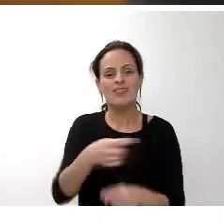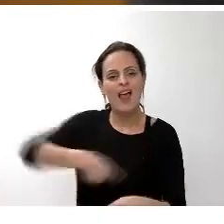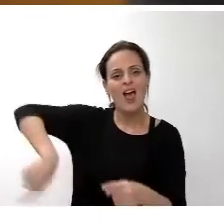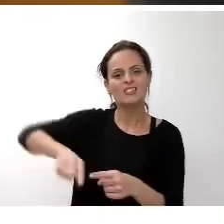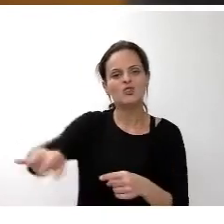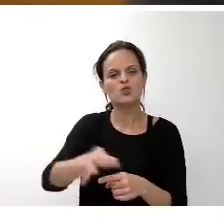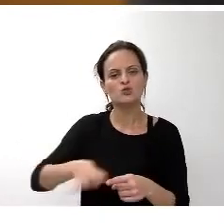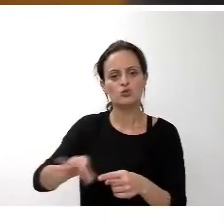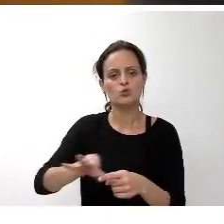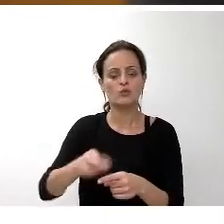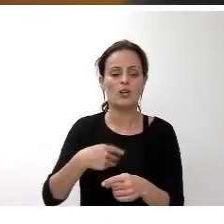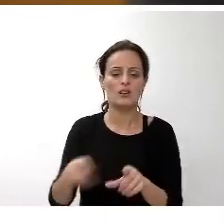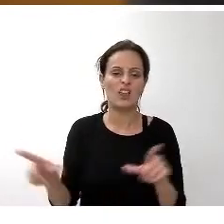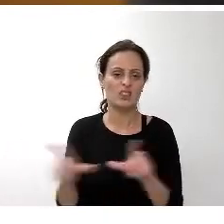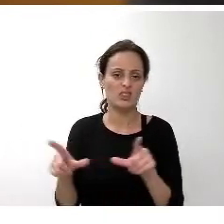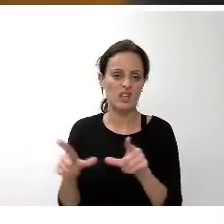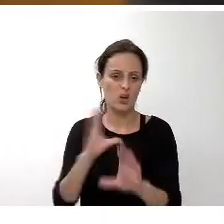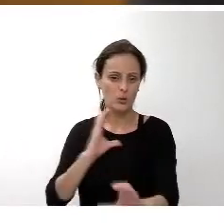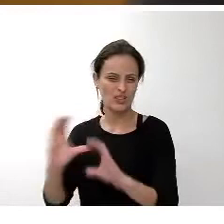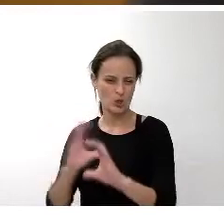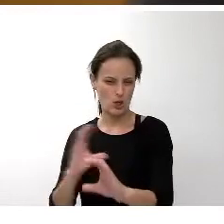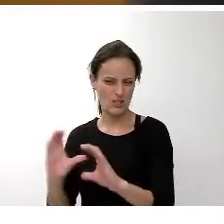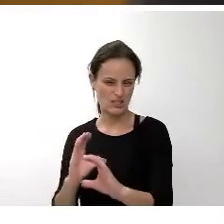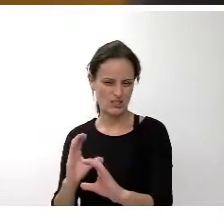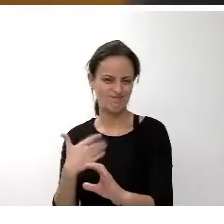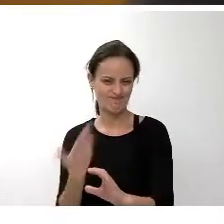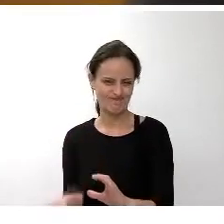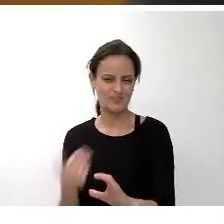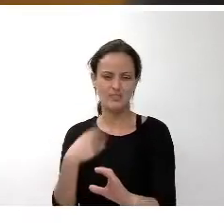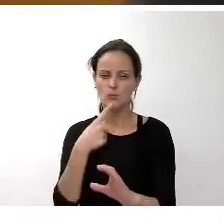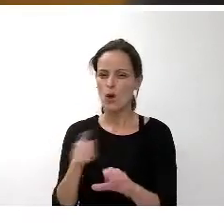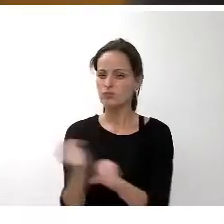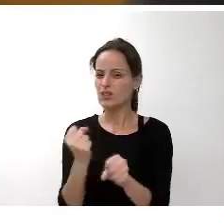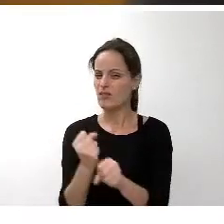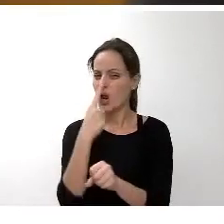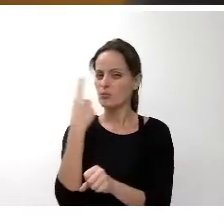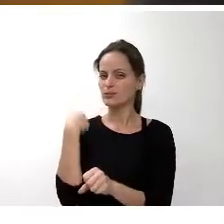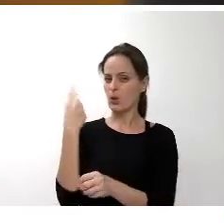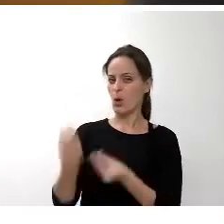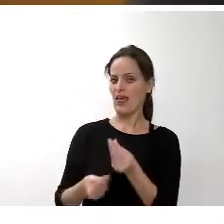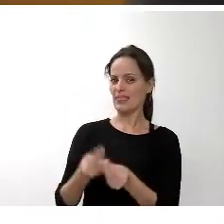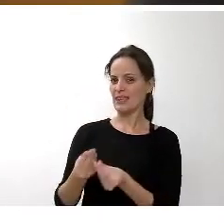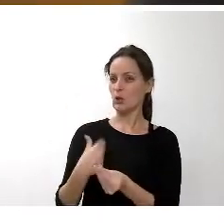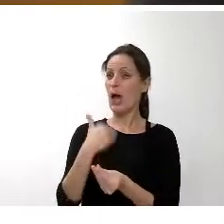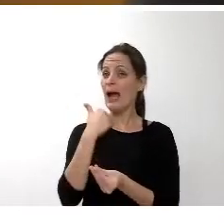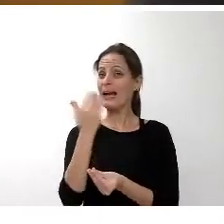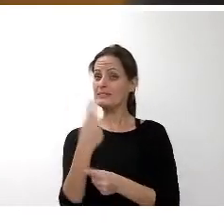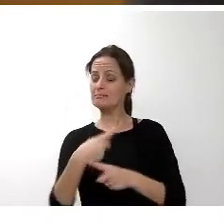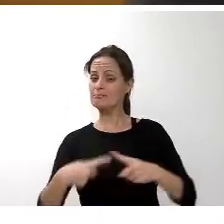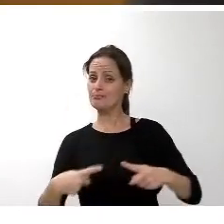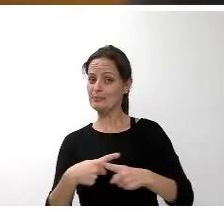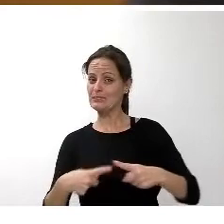concluido en el año 2016 un trabajo que se viene haciendo en los últimos ejercicios había concluido prácticamente la mitad de